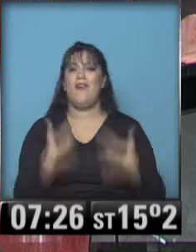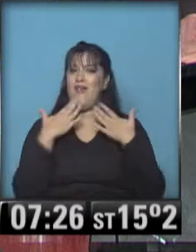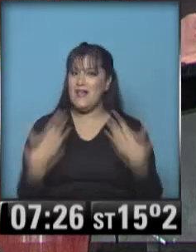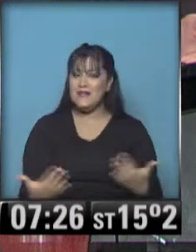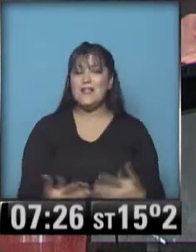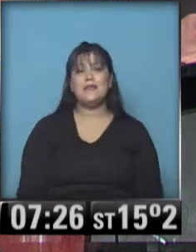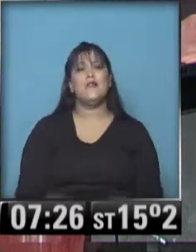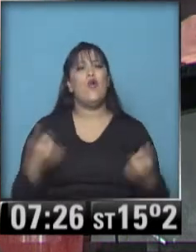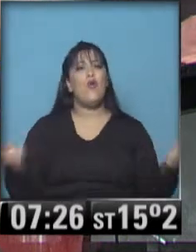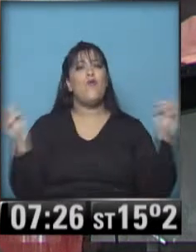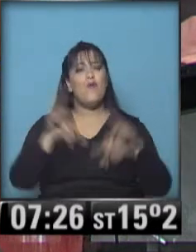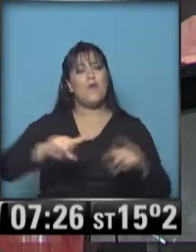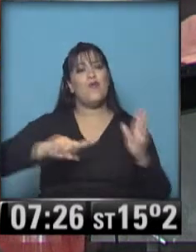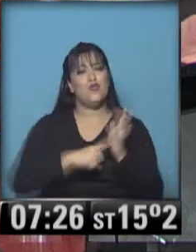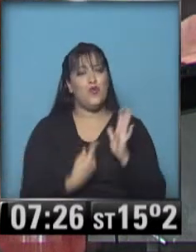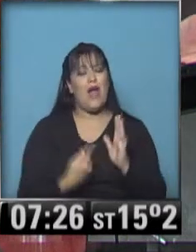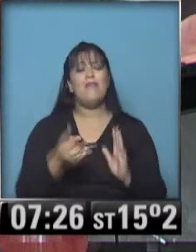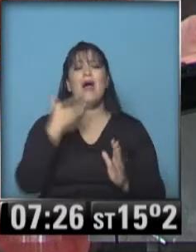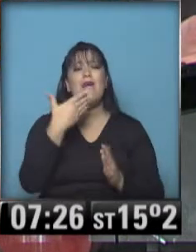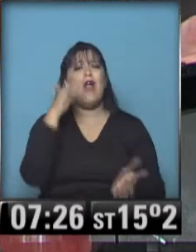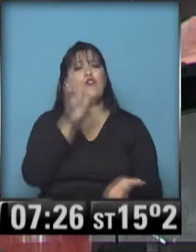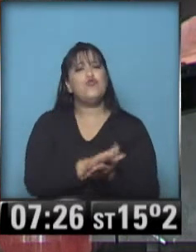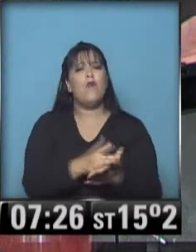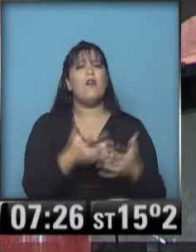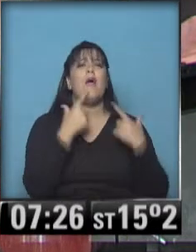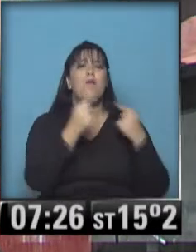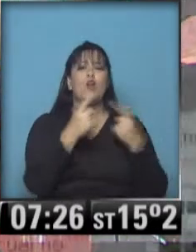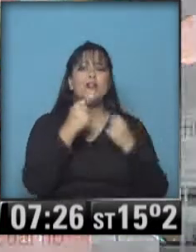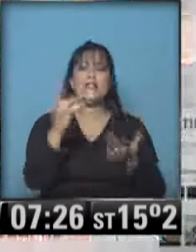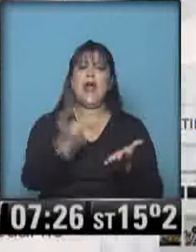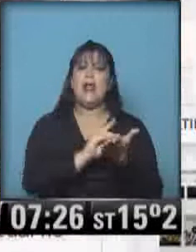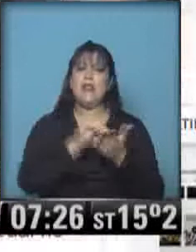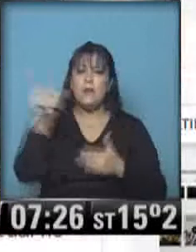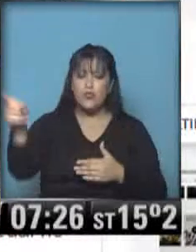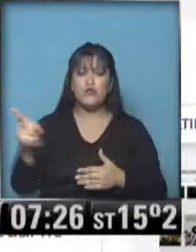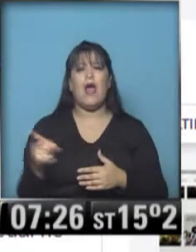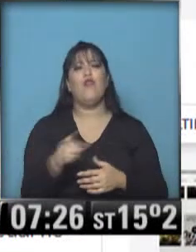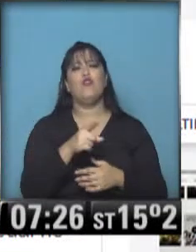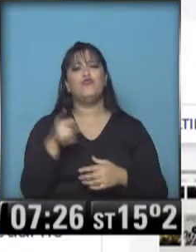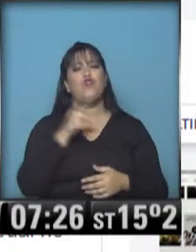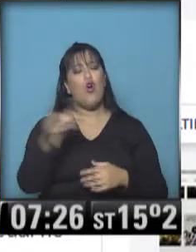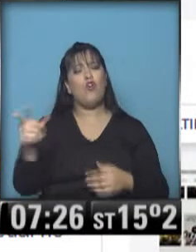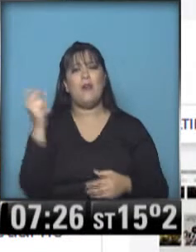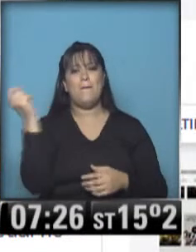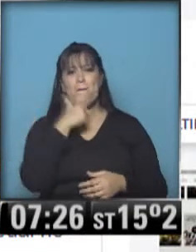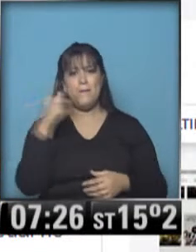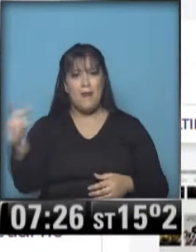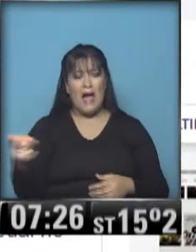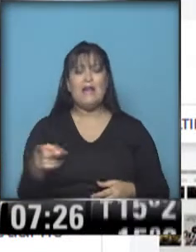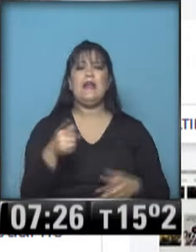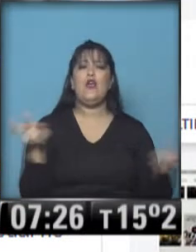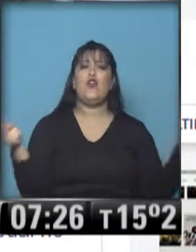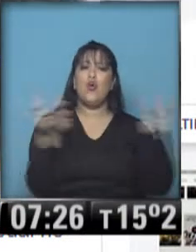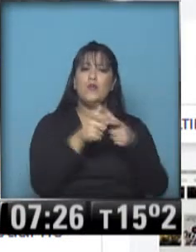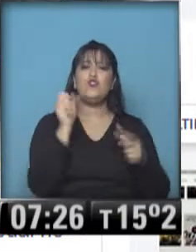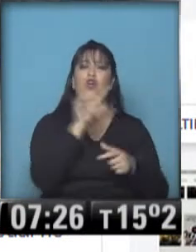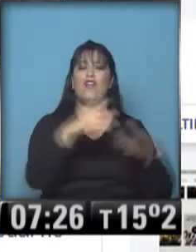Y volvemos a la Ciudad de Buenos Aires ahora para hablar de lo que reclaman diputados porteños de la oposición a Mauricio Macri pertenecen a la Comisión de la